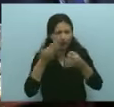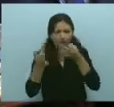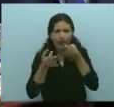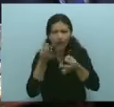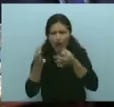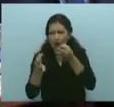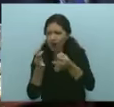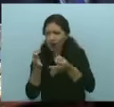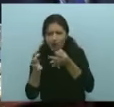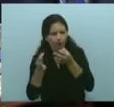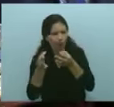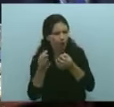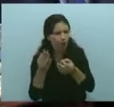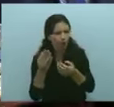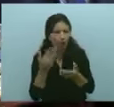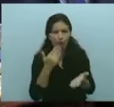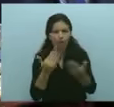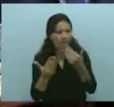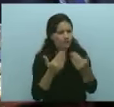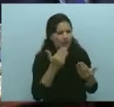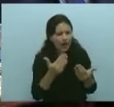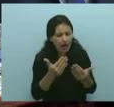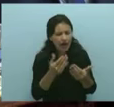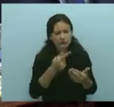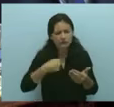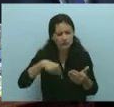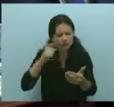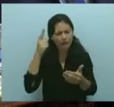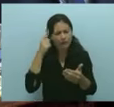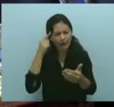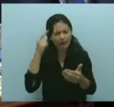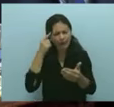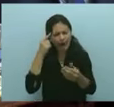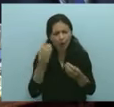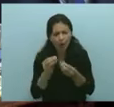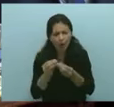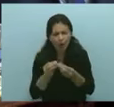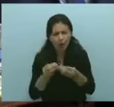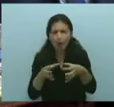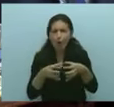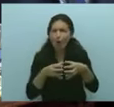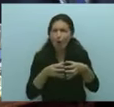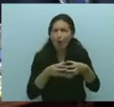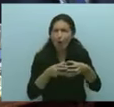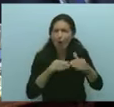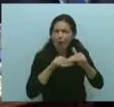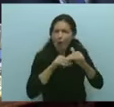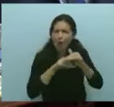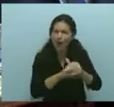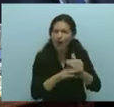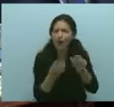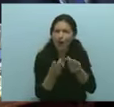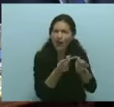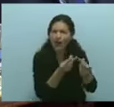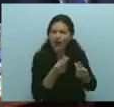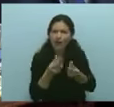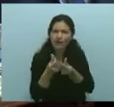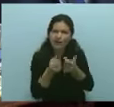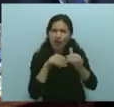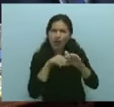esta comisión que es defender la caja de jubilaciones estatal, pública, de reparto,